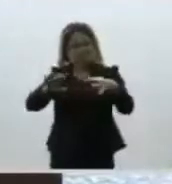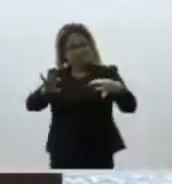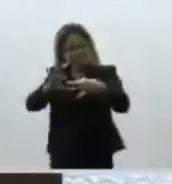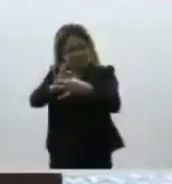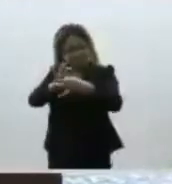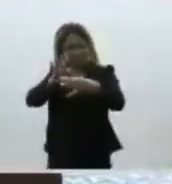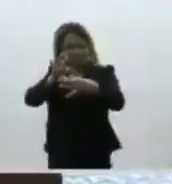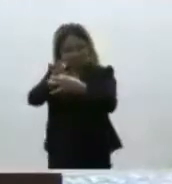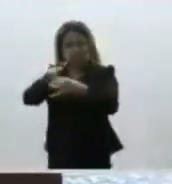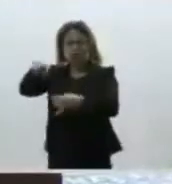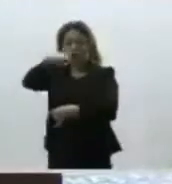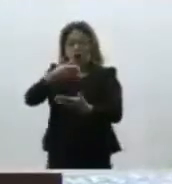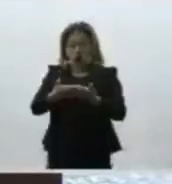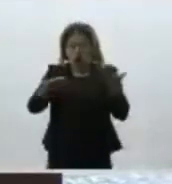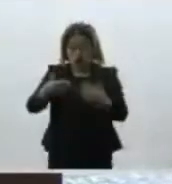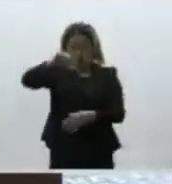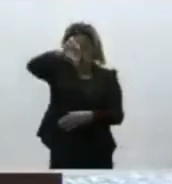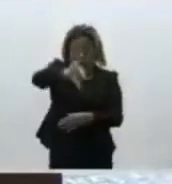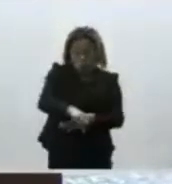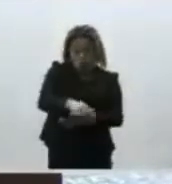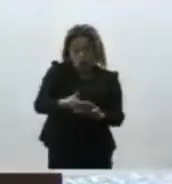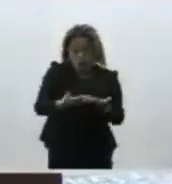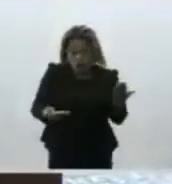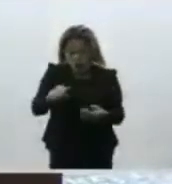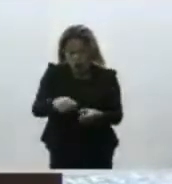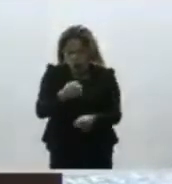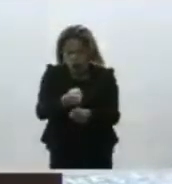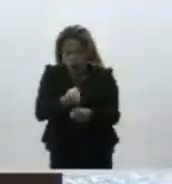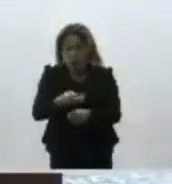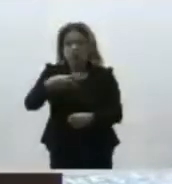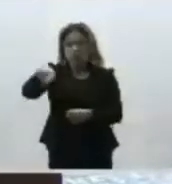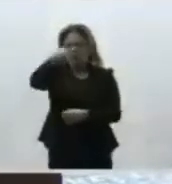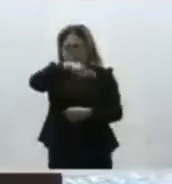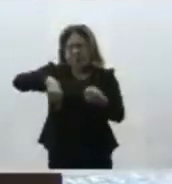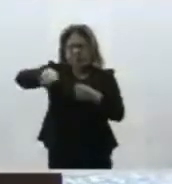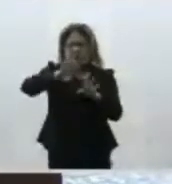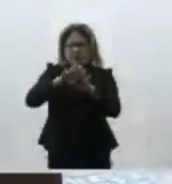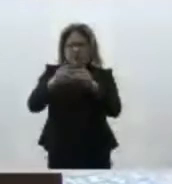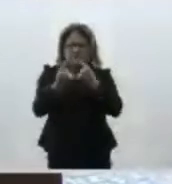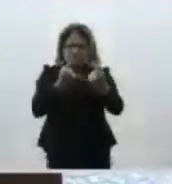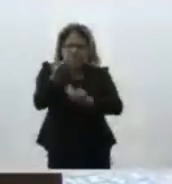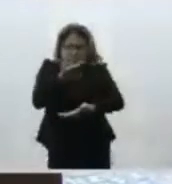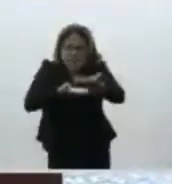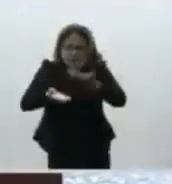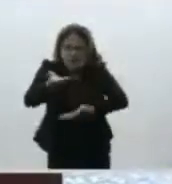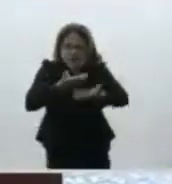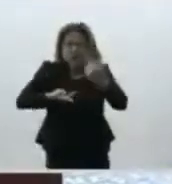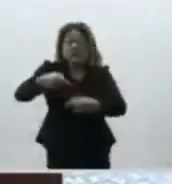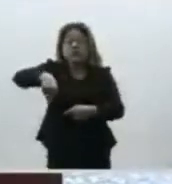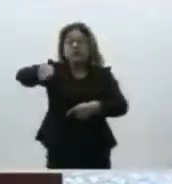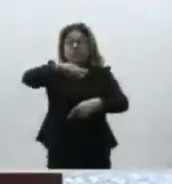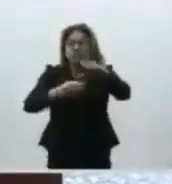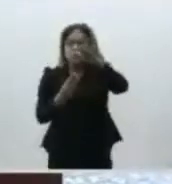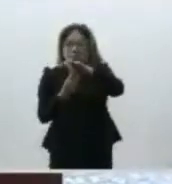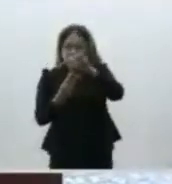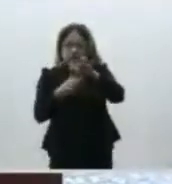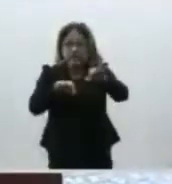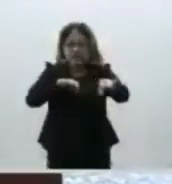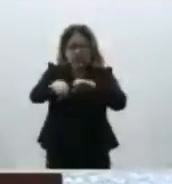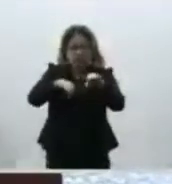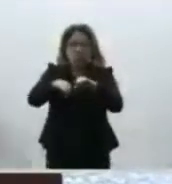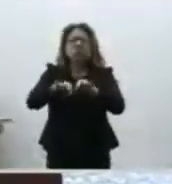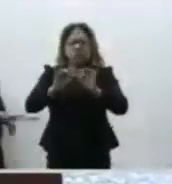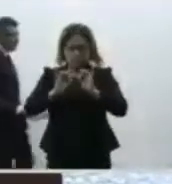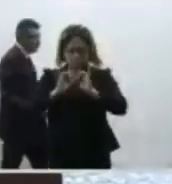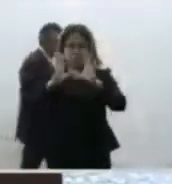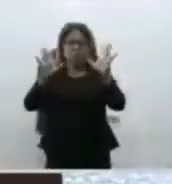escrutinio no dudo que el día de hoy a través de los ejercicios de reflexión que se realizan en las diversas mesas se pueda